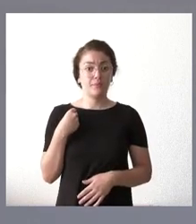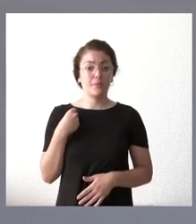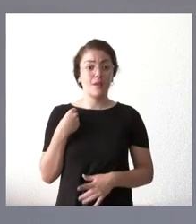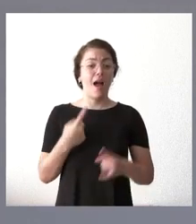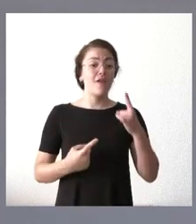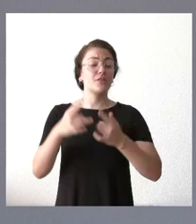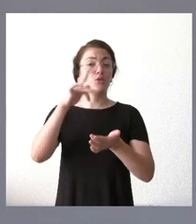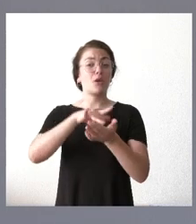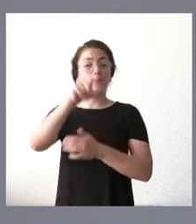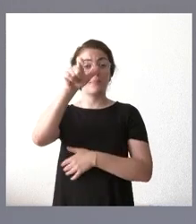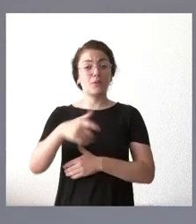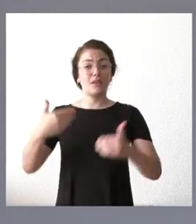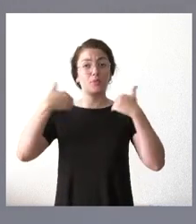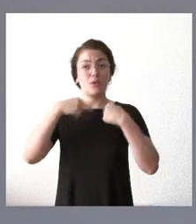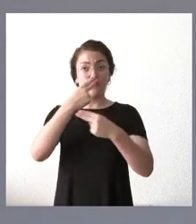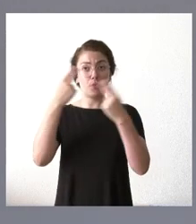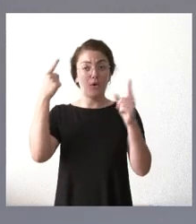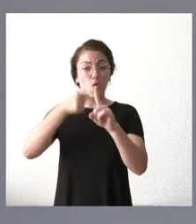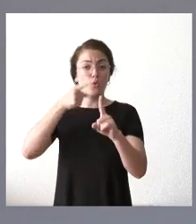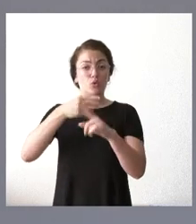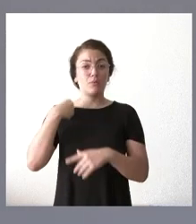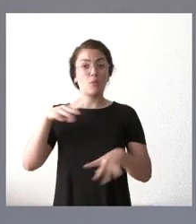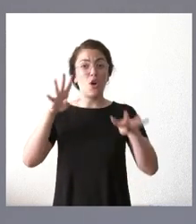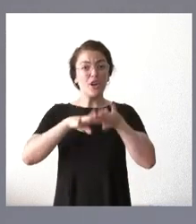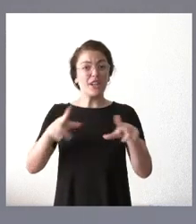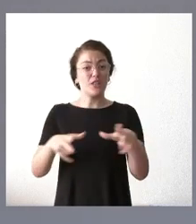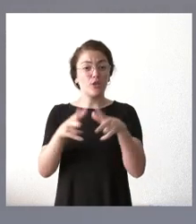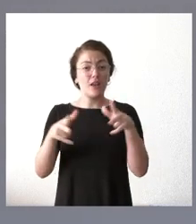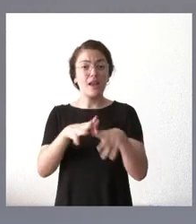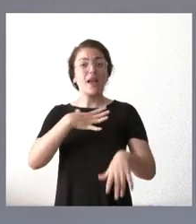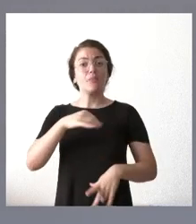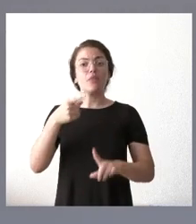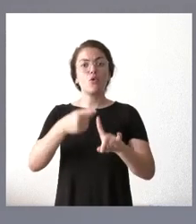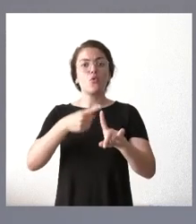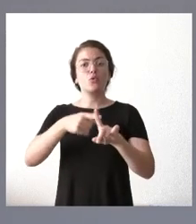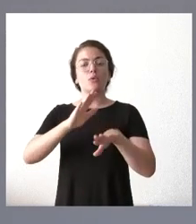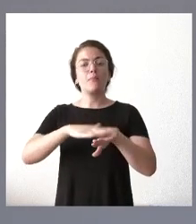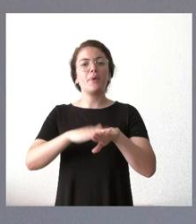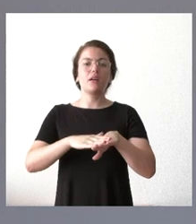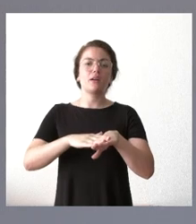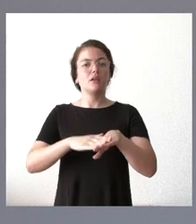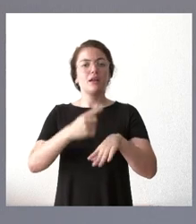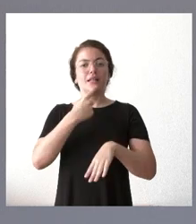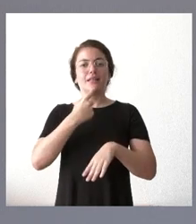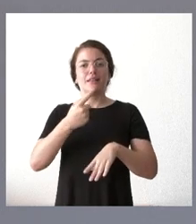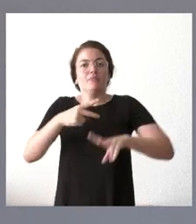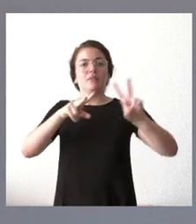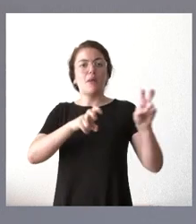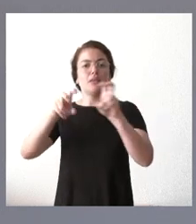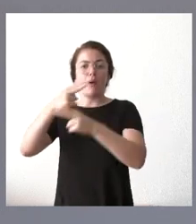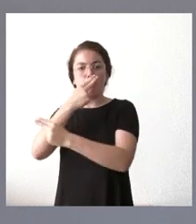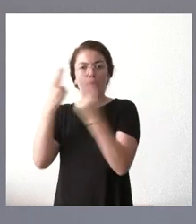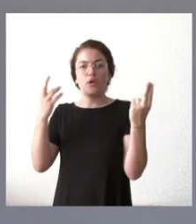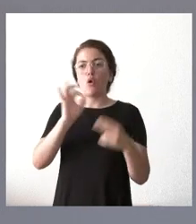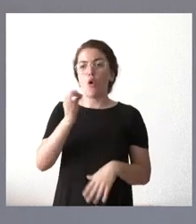público utiliza las redes sociales, pues lo puede utilizar para informar cuestiones de una Administración pública o para informar